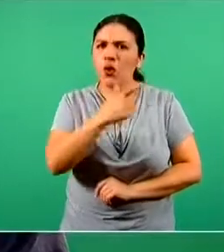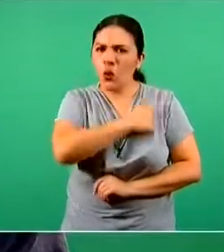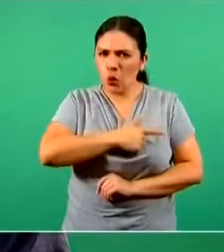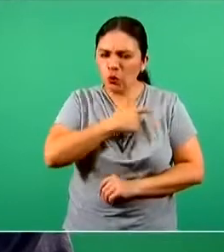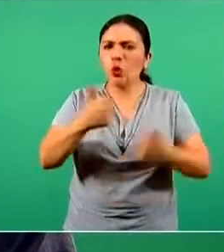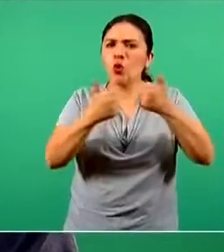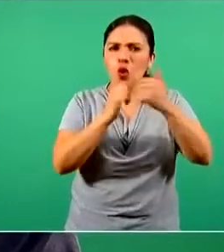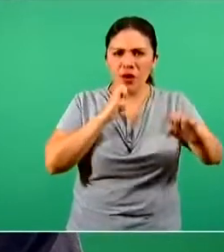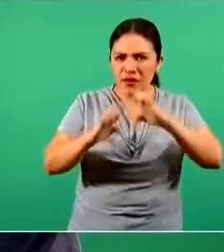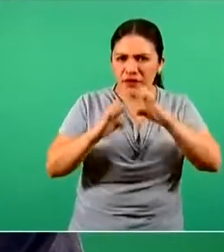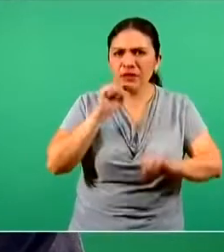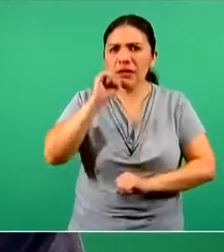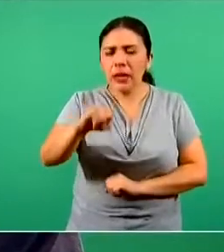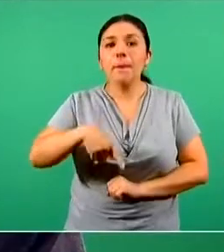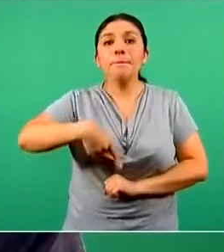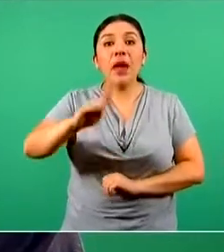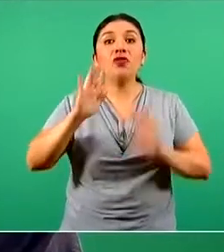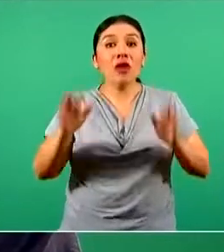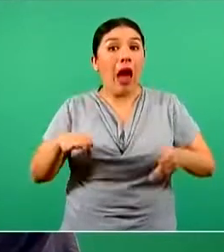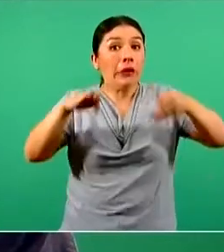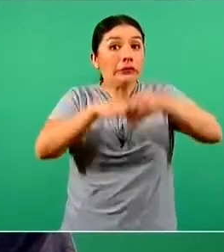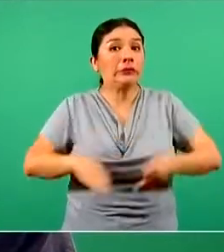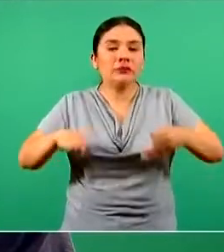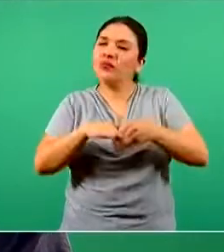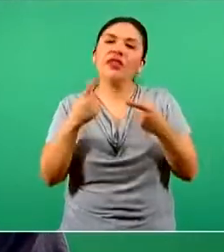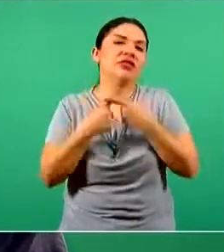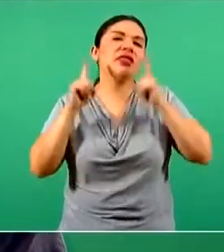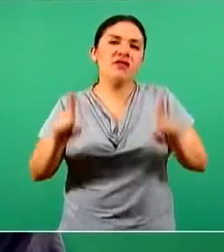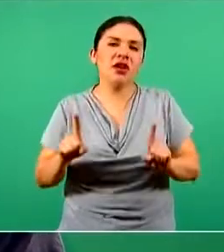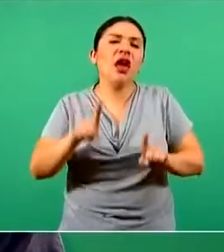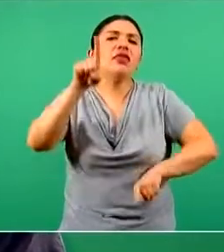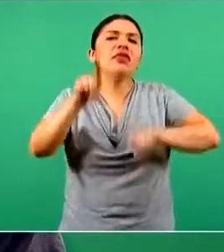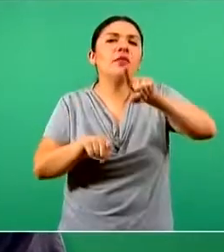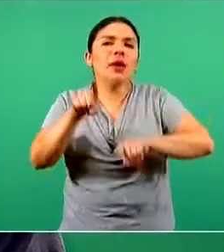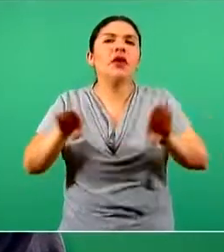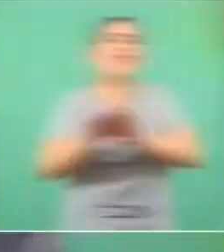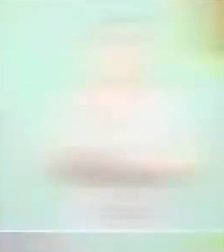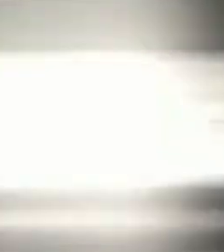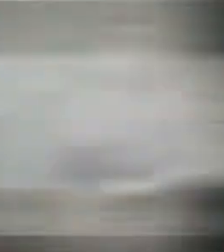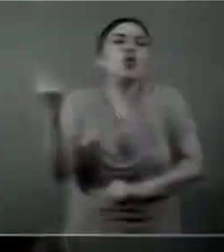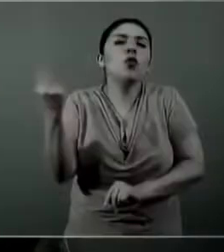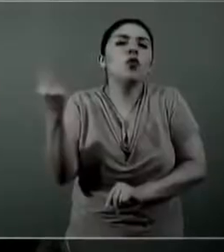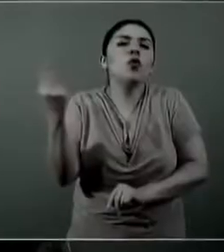entrevistas, pero ya en una periodicidad diferente según vaya siendo necesario.